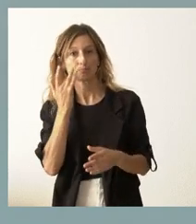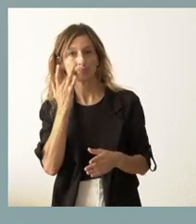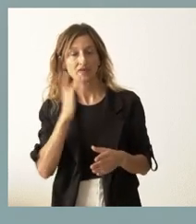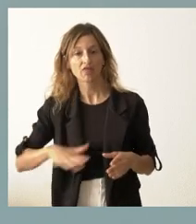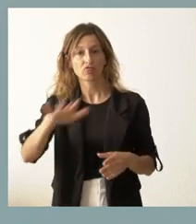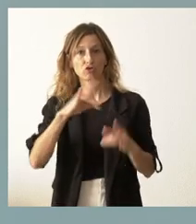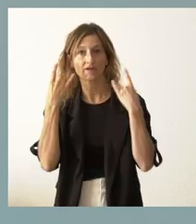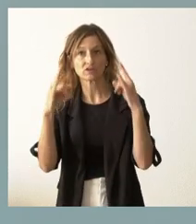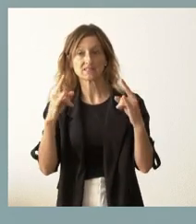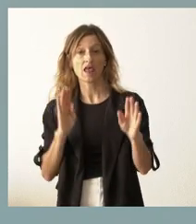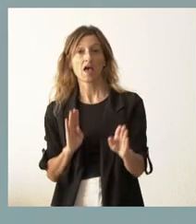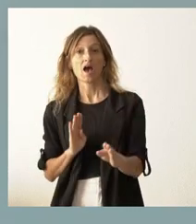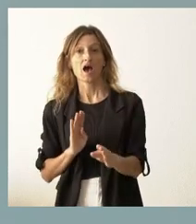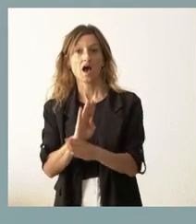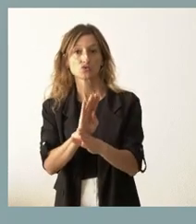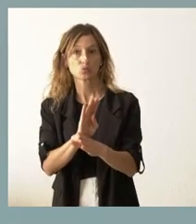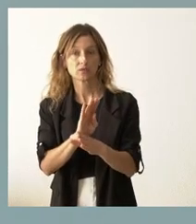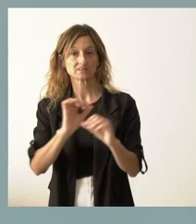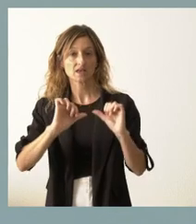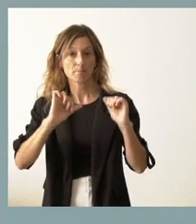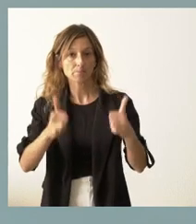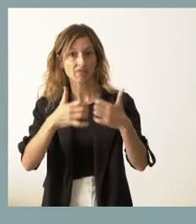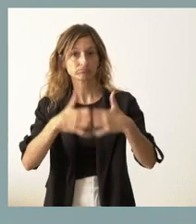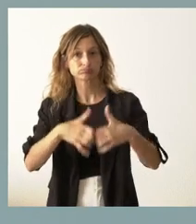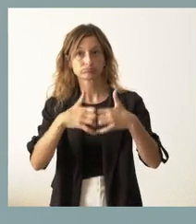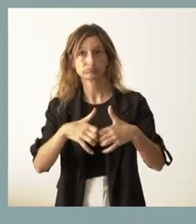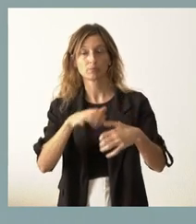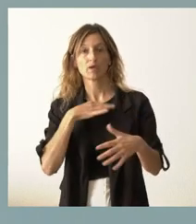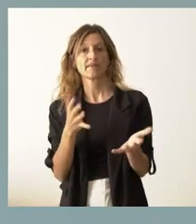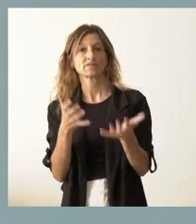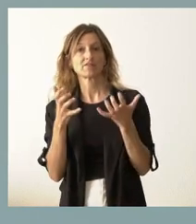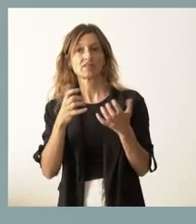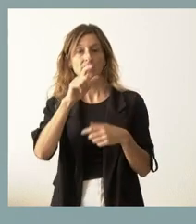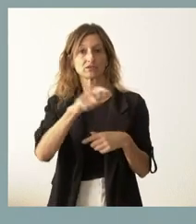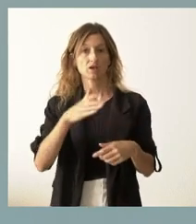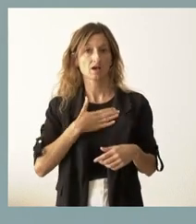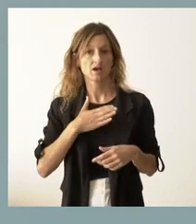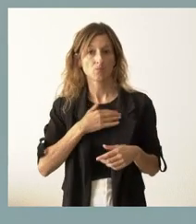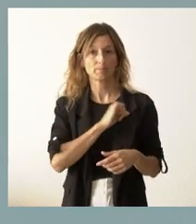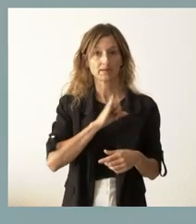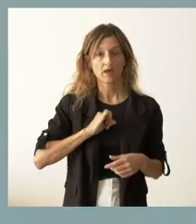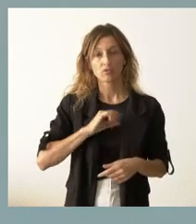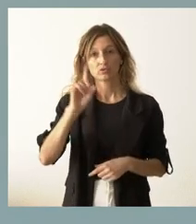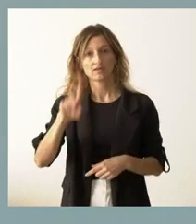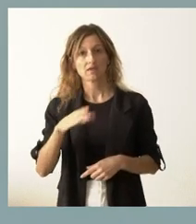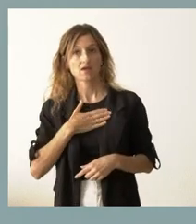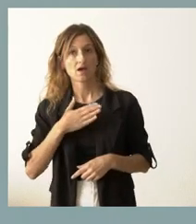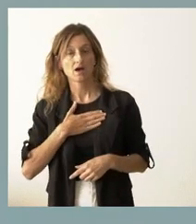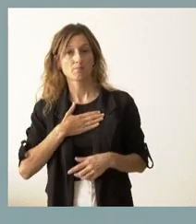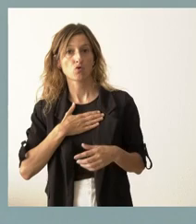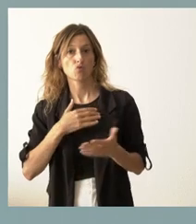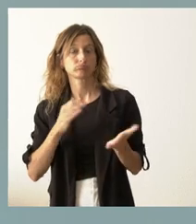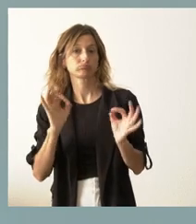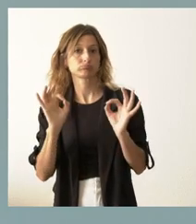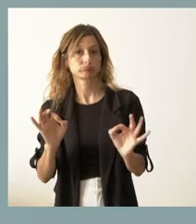ámbito forestal. Son ayudas que se ponen en marcha, de las cuales se pueden beneficiar los propietarios privados y, en algunos casos, también algunos propietarios